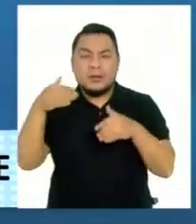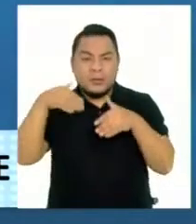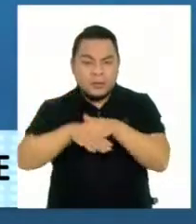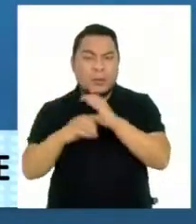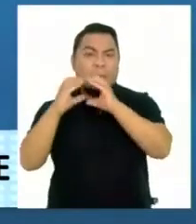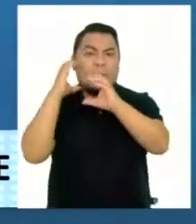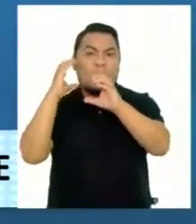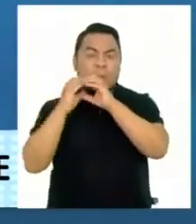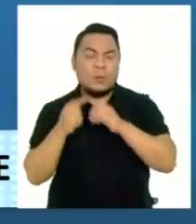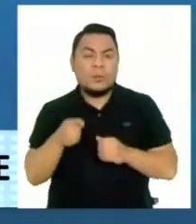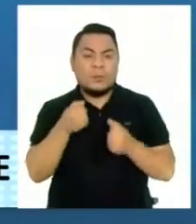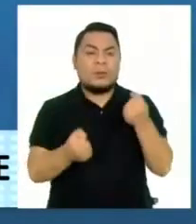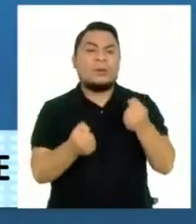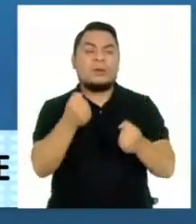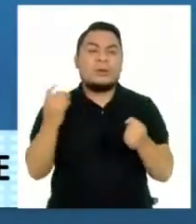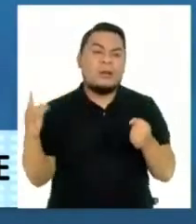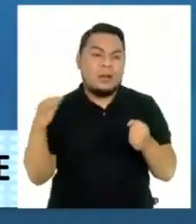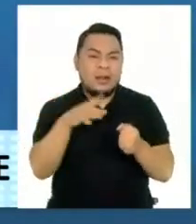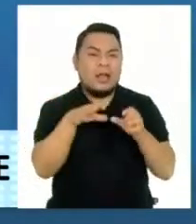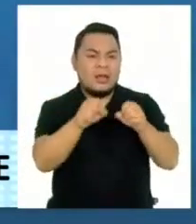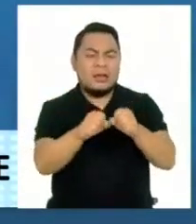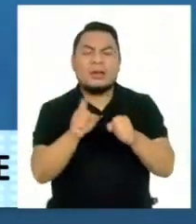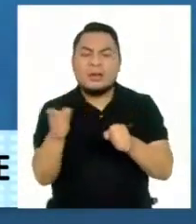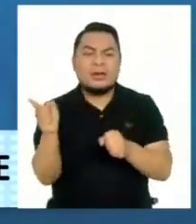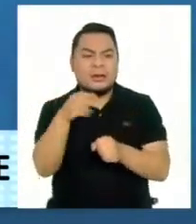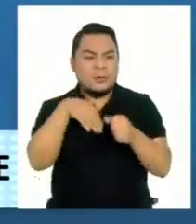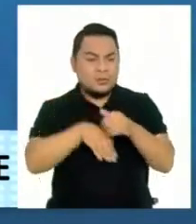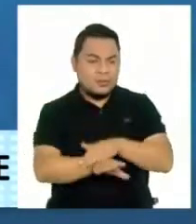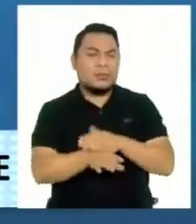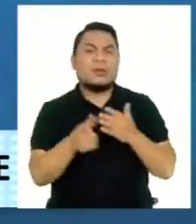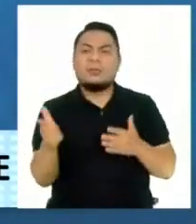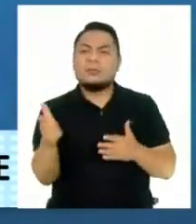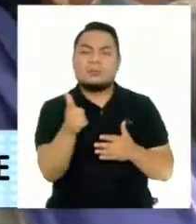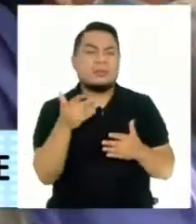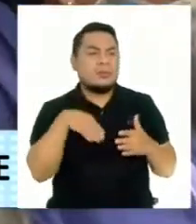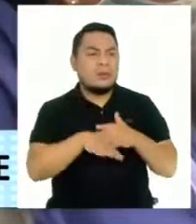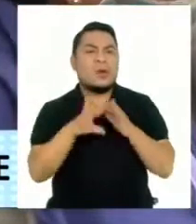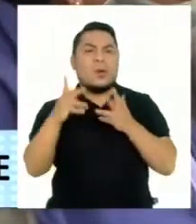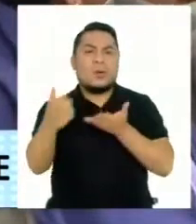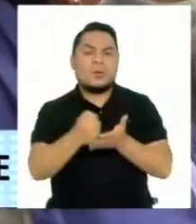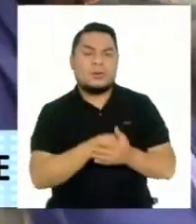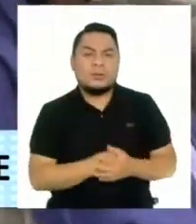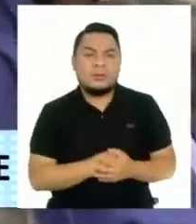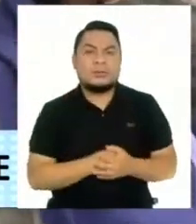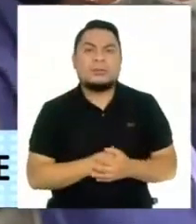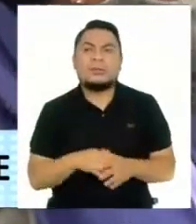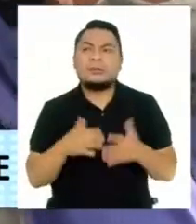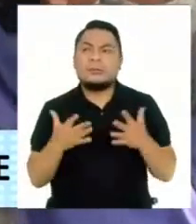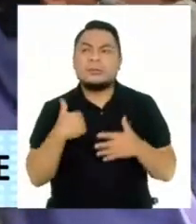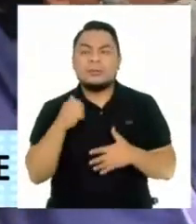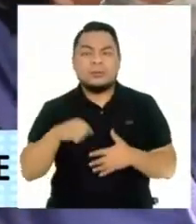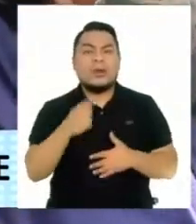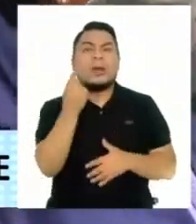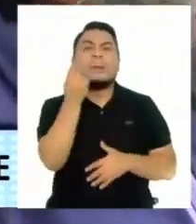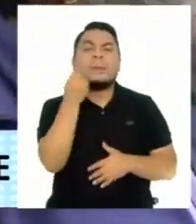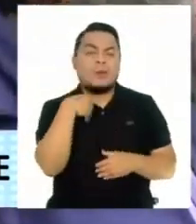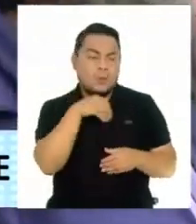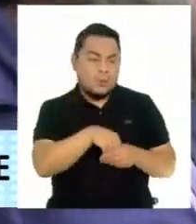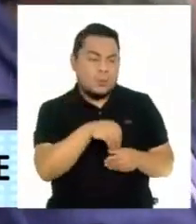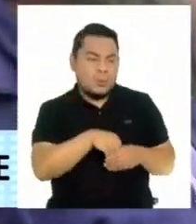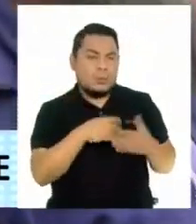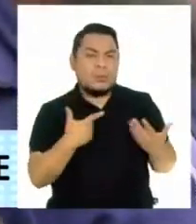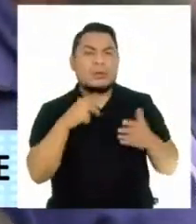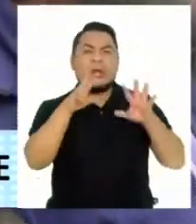interceptaron al conductor del vehículo e ingresaron a la unidad de transporte. En mi casa llevan 780 soles, de mi esposa